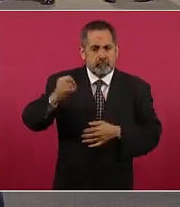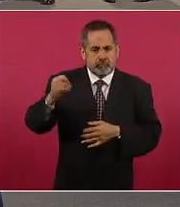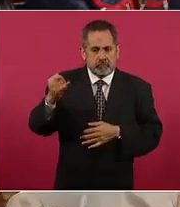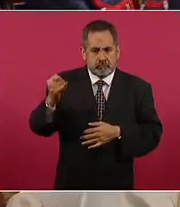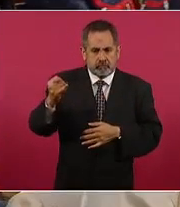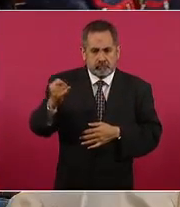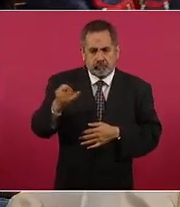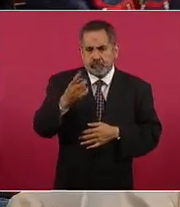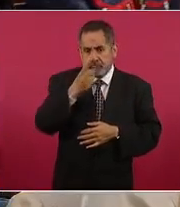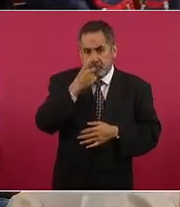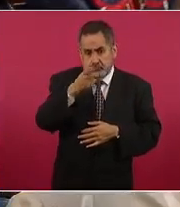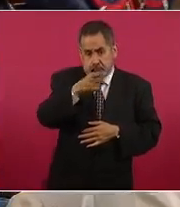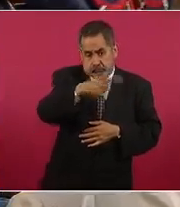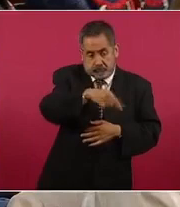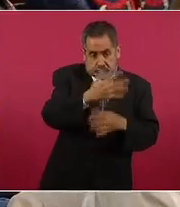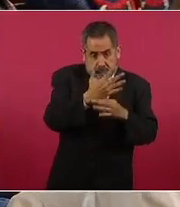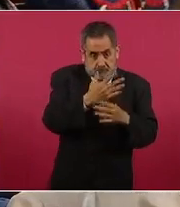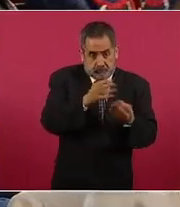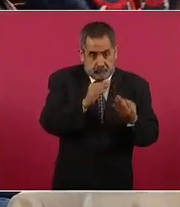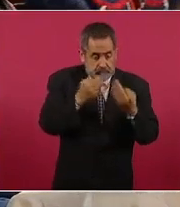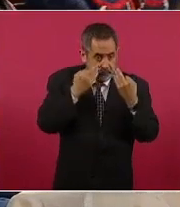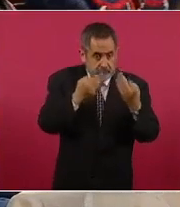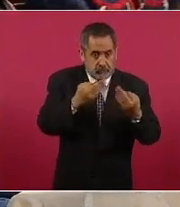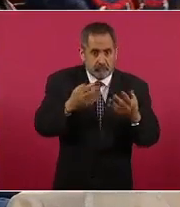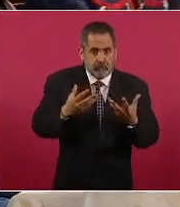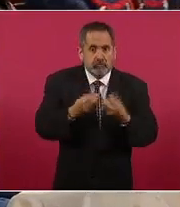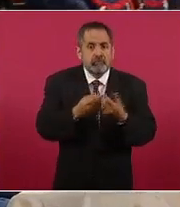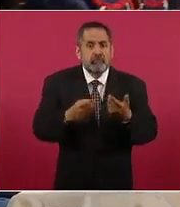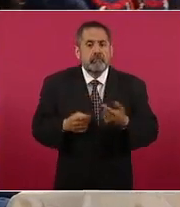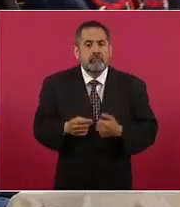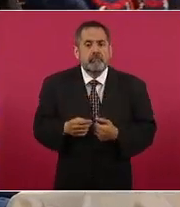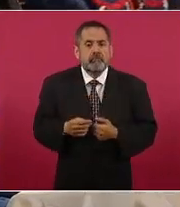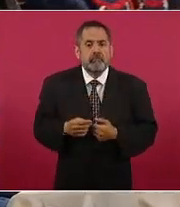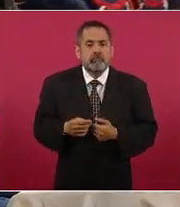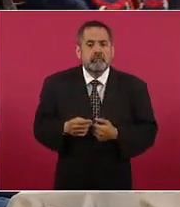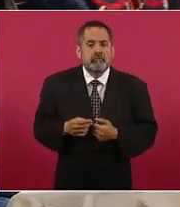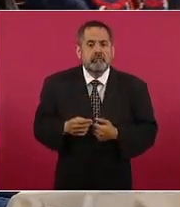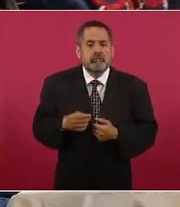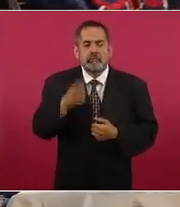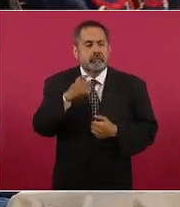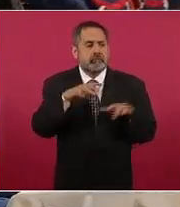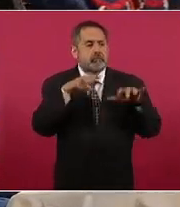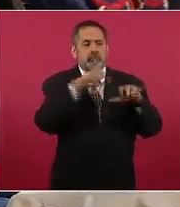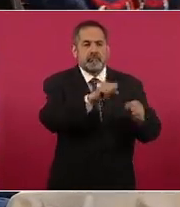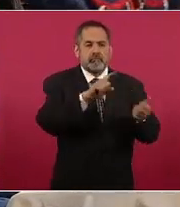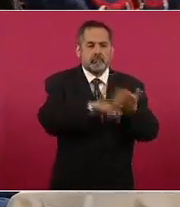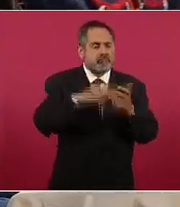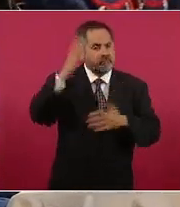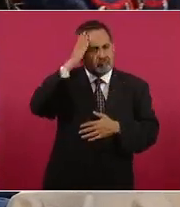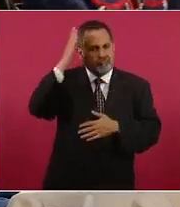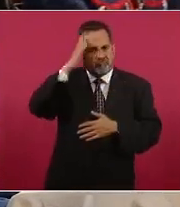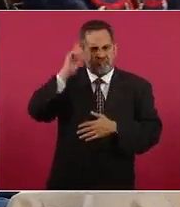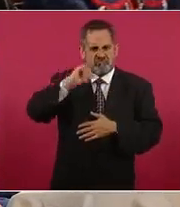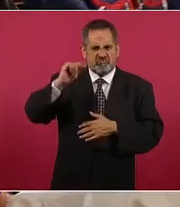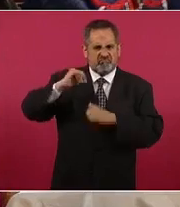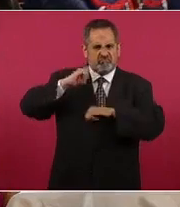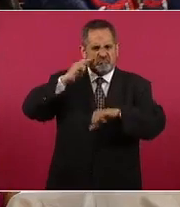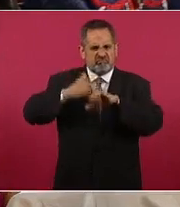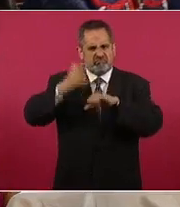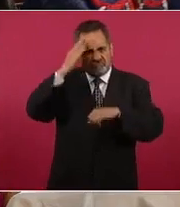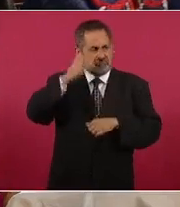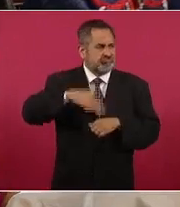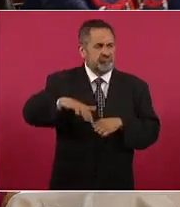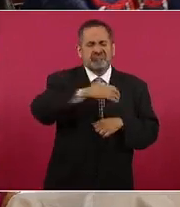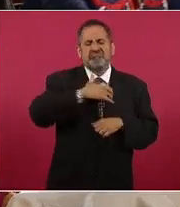dejaron estamos viéndolo juntos es que no se capturó el autor intelectual que es muy